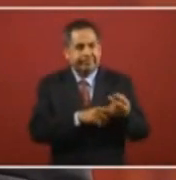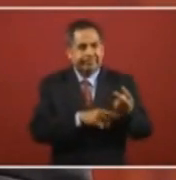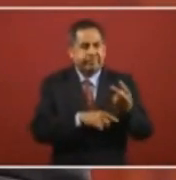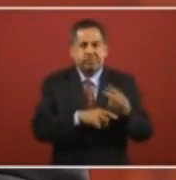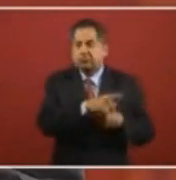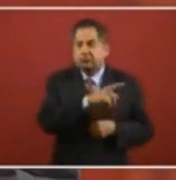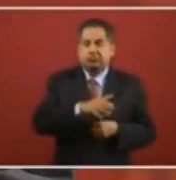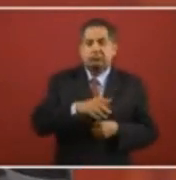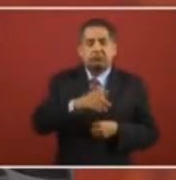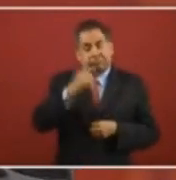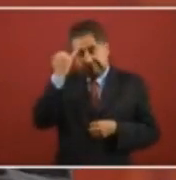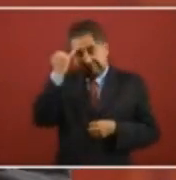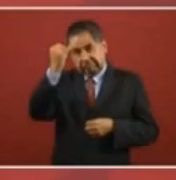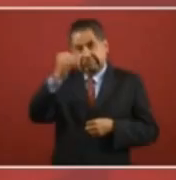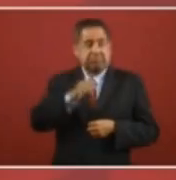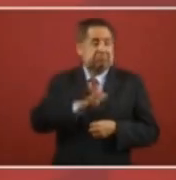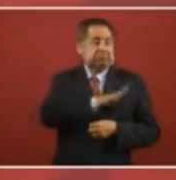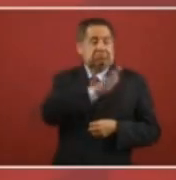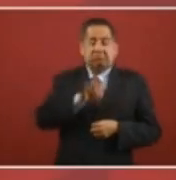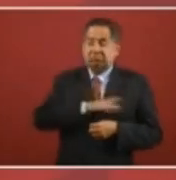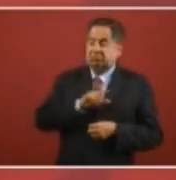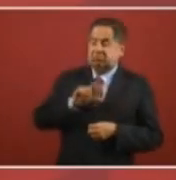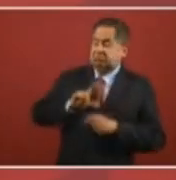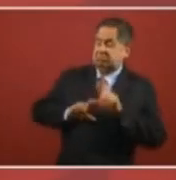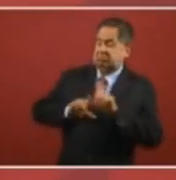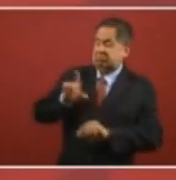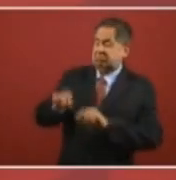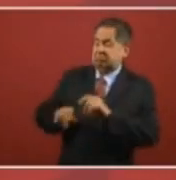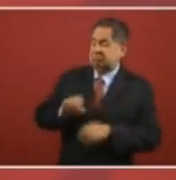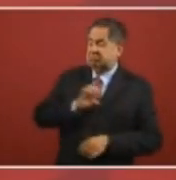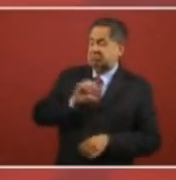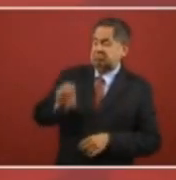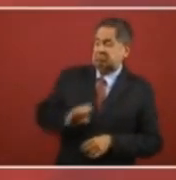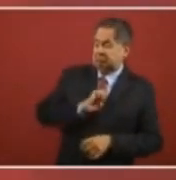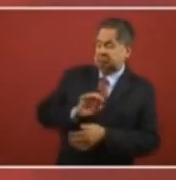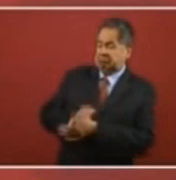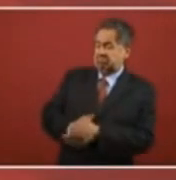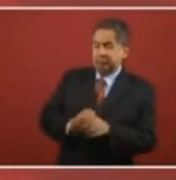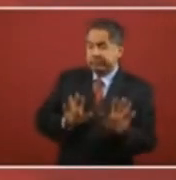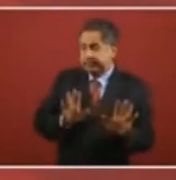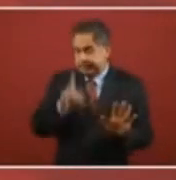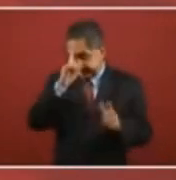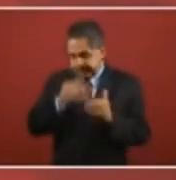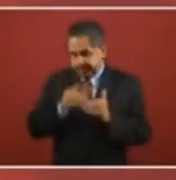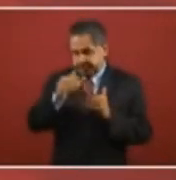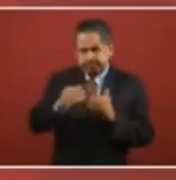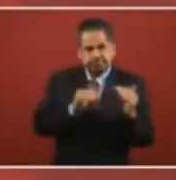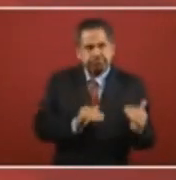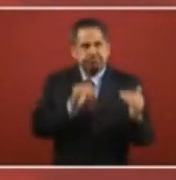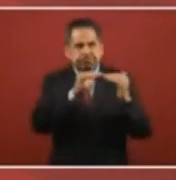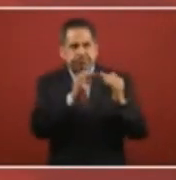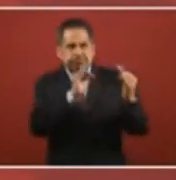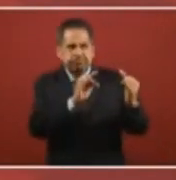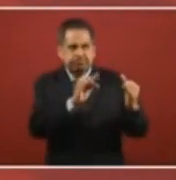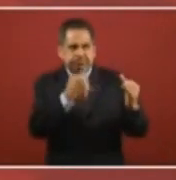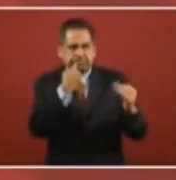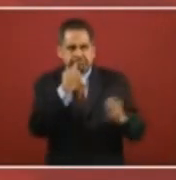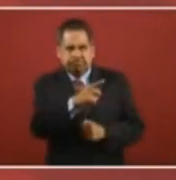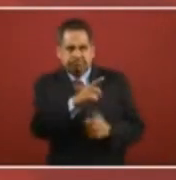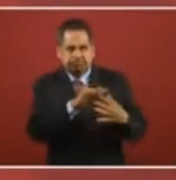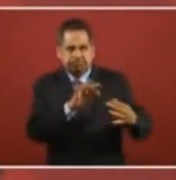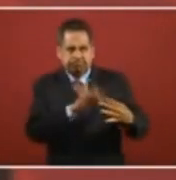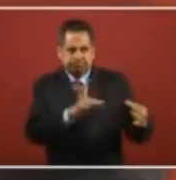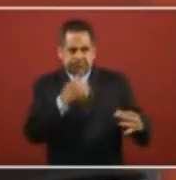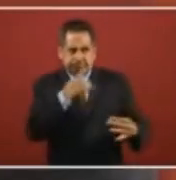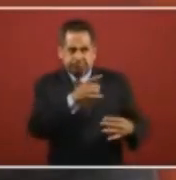supremacismo blanco, la xenofobia, la discriminación y el discurso de odio. Ese es el adversario para México, ese discurso.